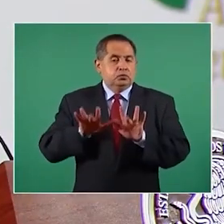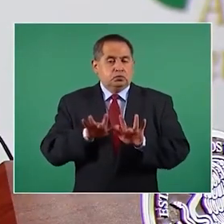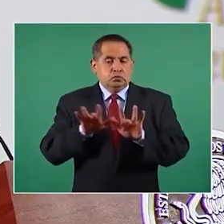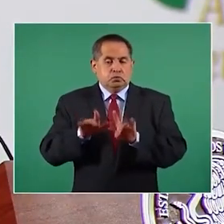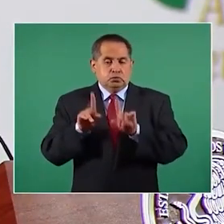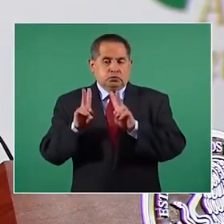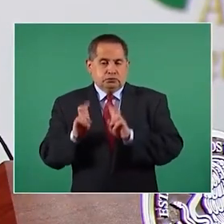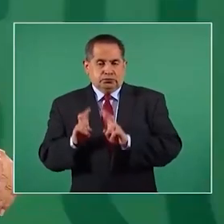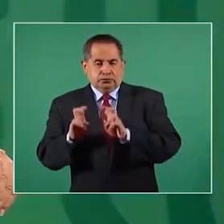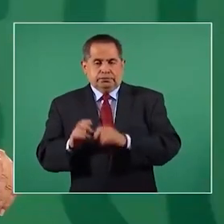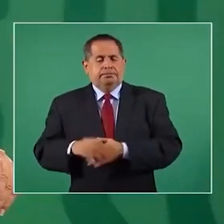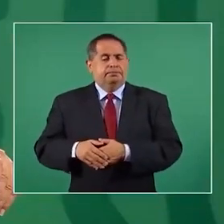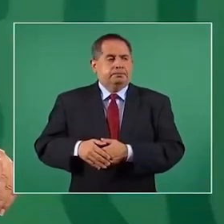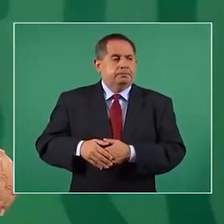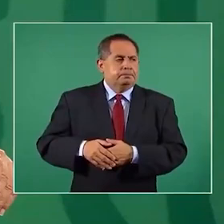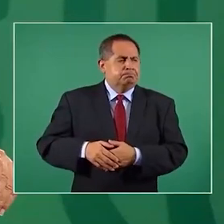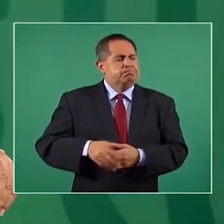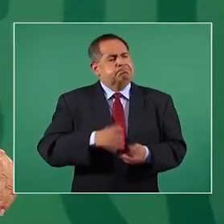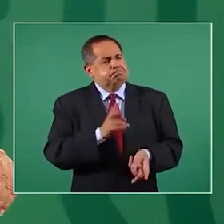y empezaron a hablar